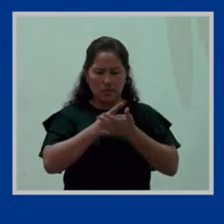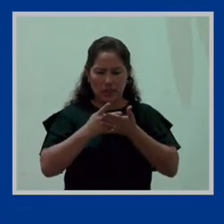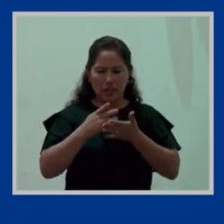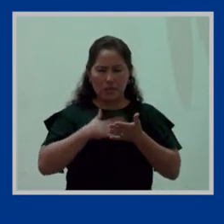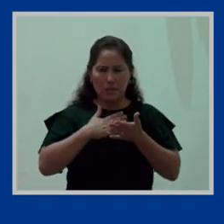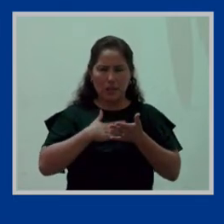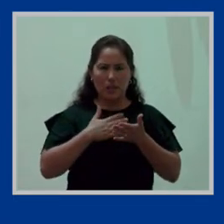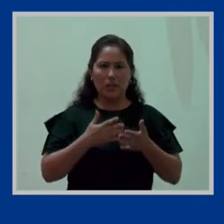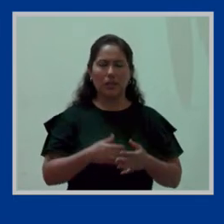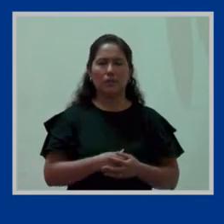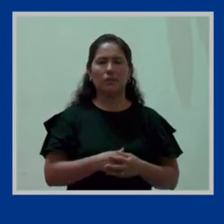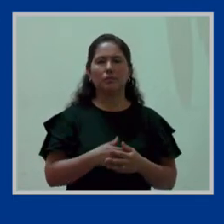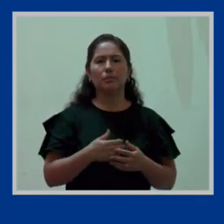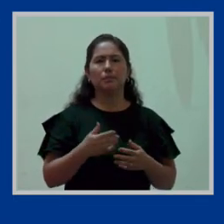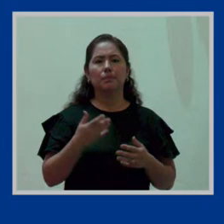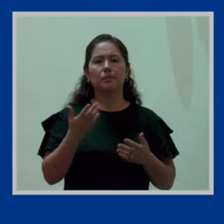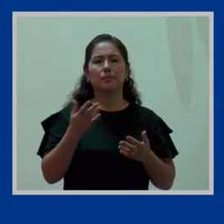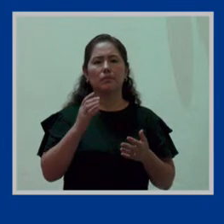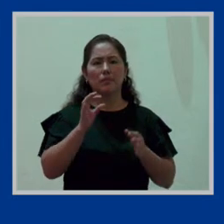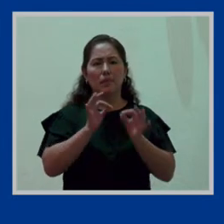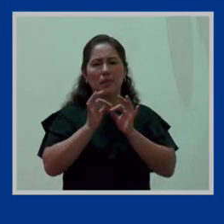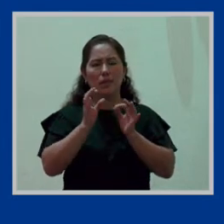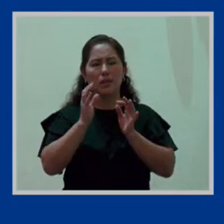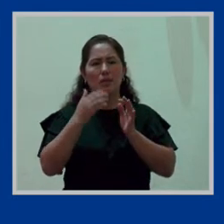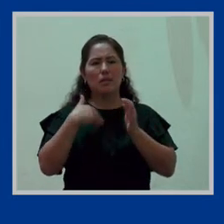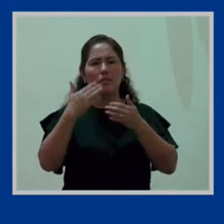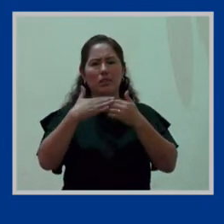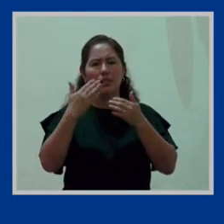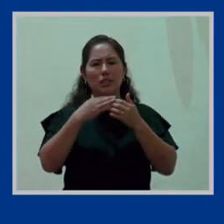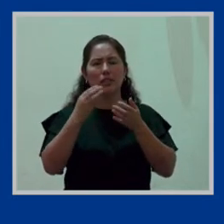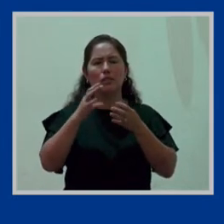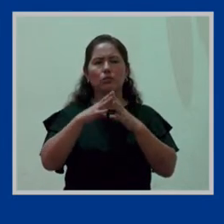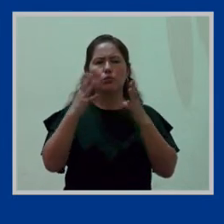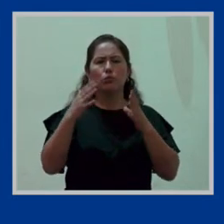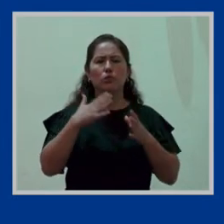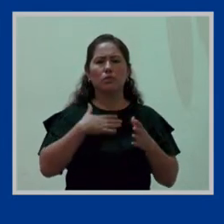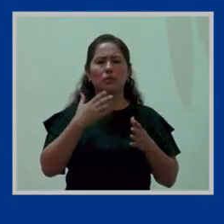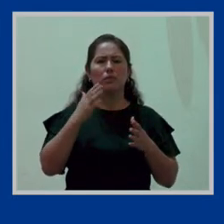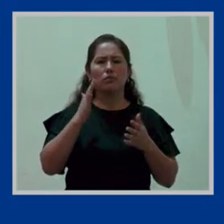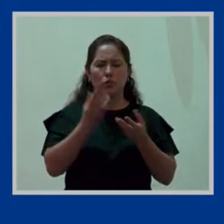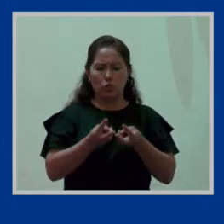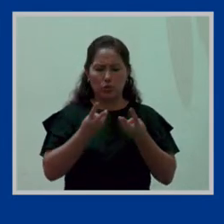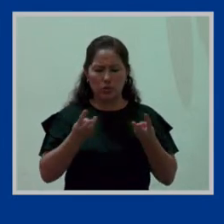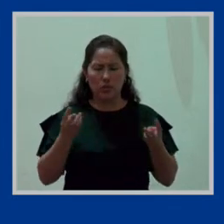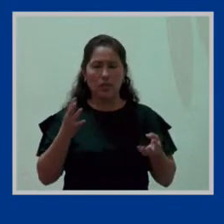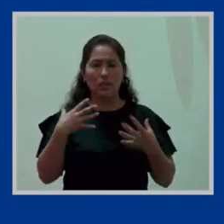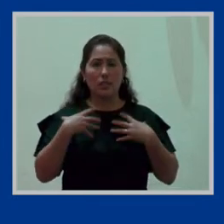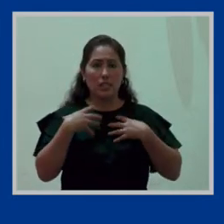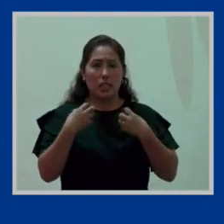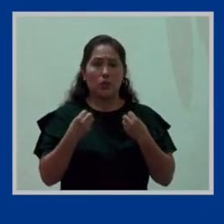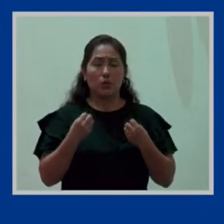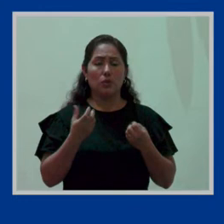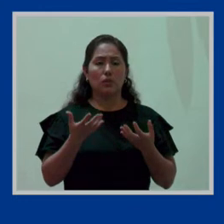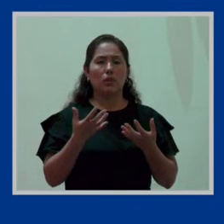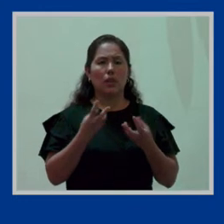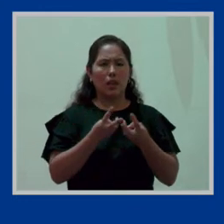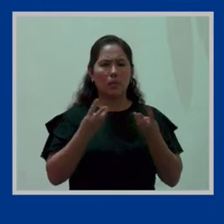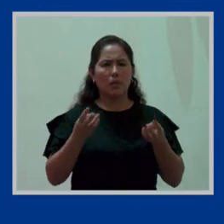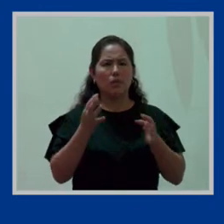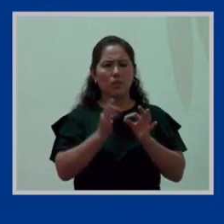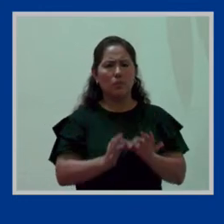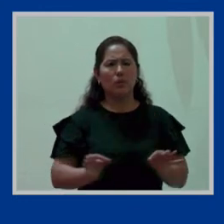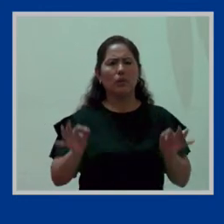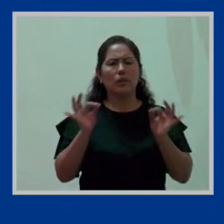Facilita mucho, es decir, el elemento de salud emocional juega un elemento importantísimo en